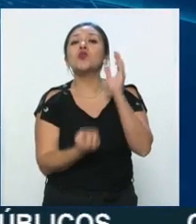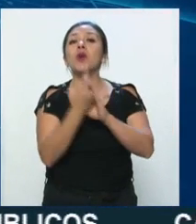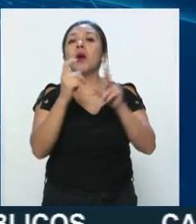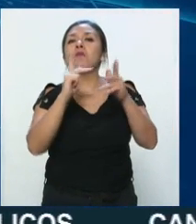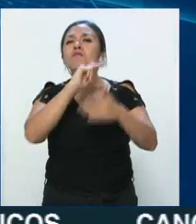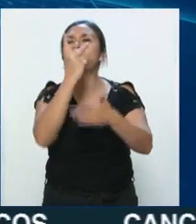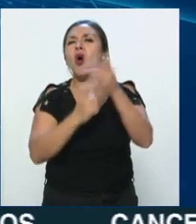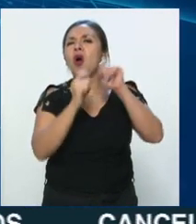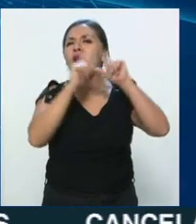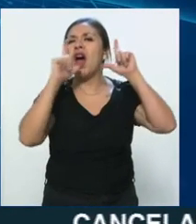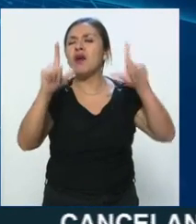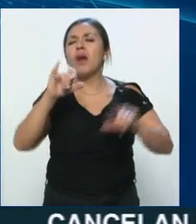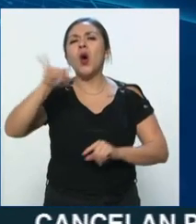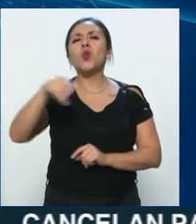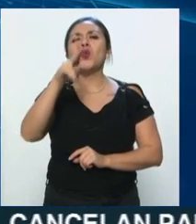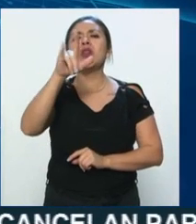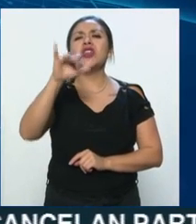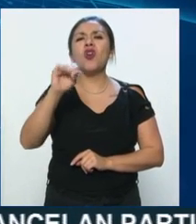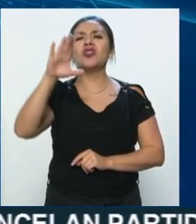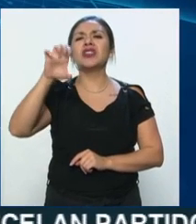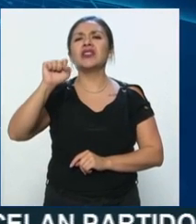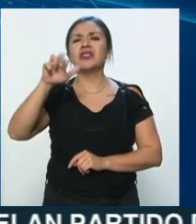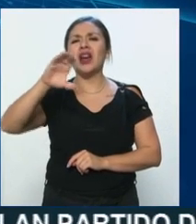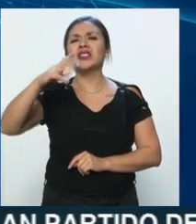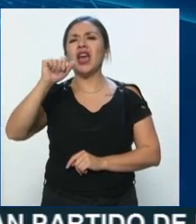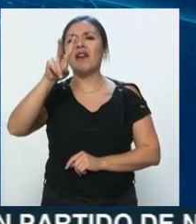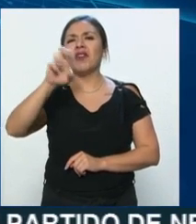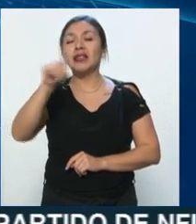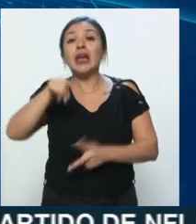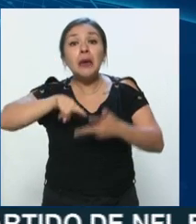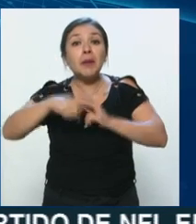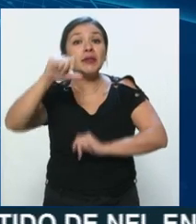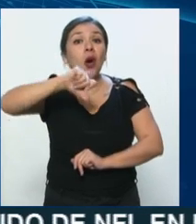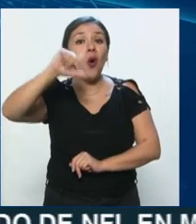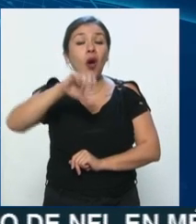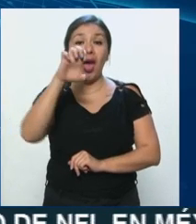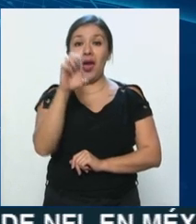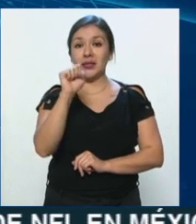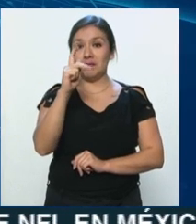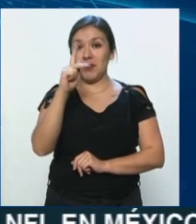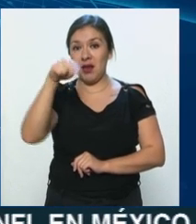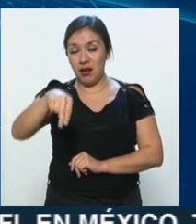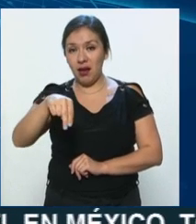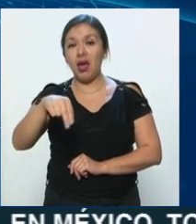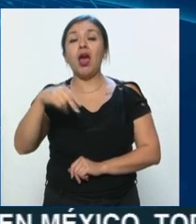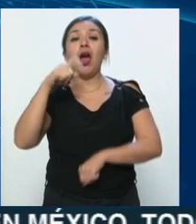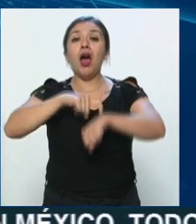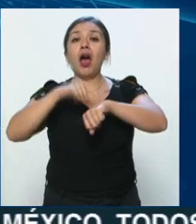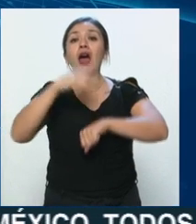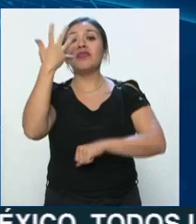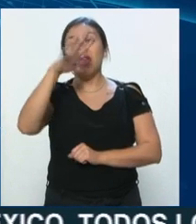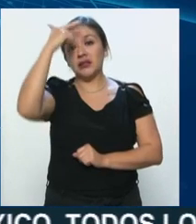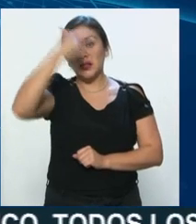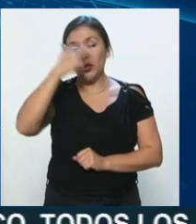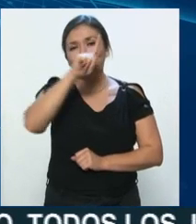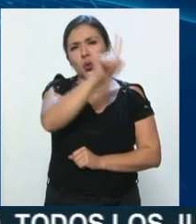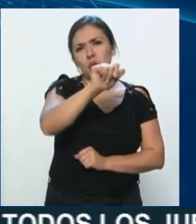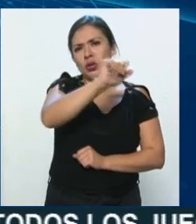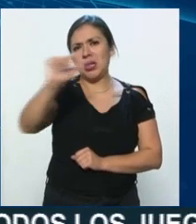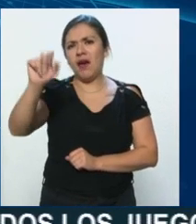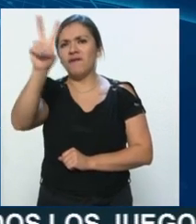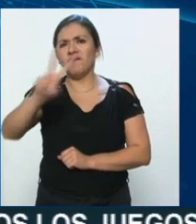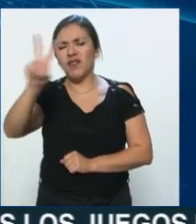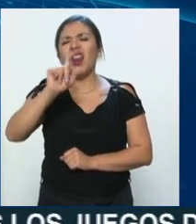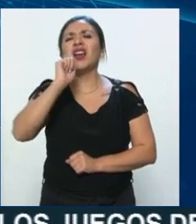Julio César Chávez. Se estrena en las pantallas de ESPN y bueno, sean las 10 de la noche, de lunes a viernes, lo que será la